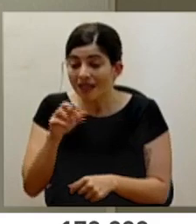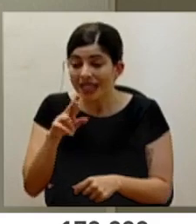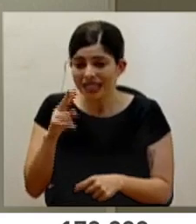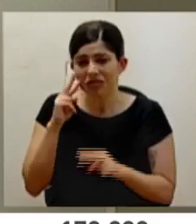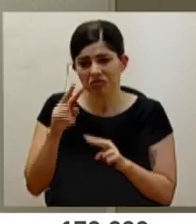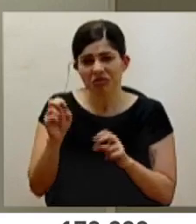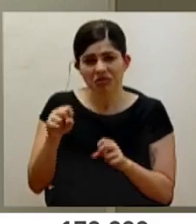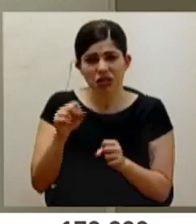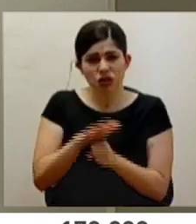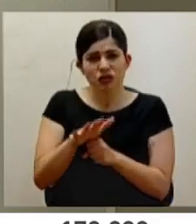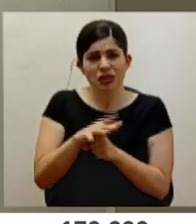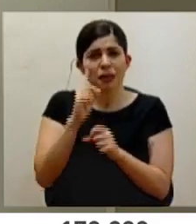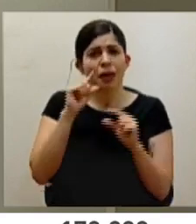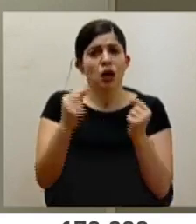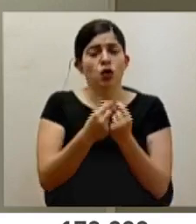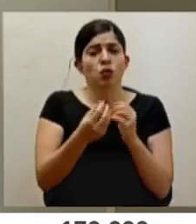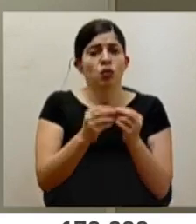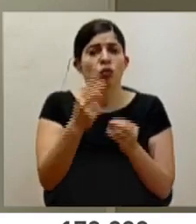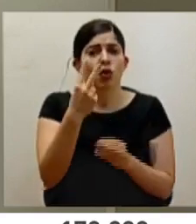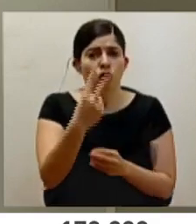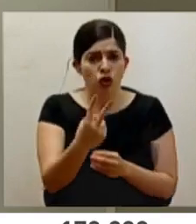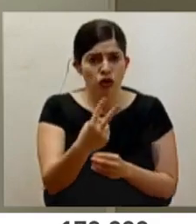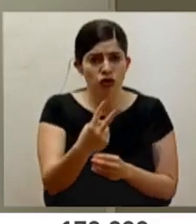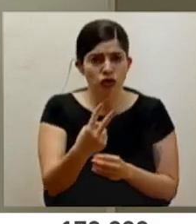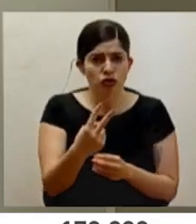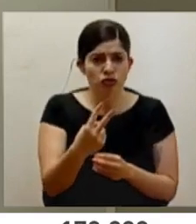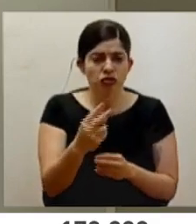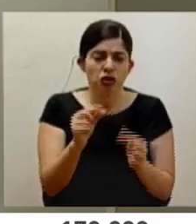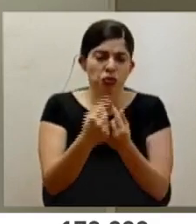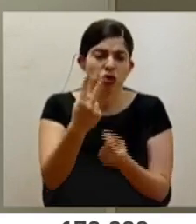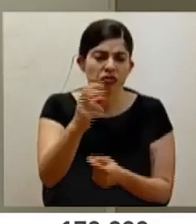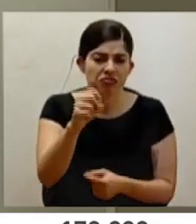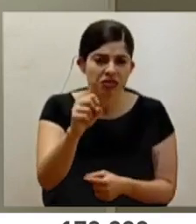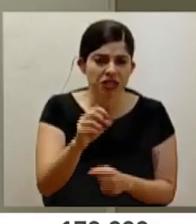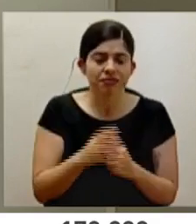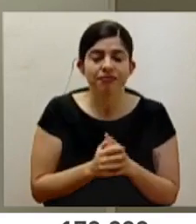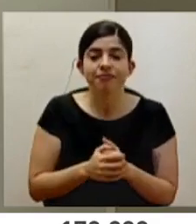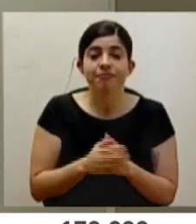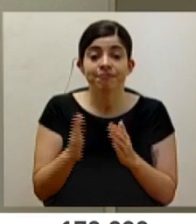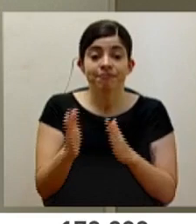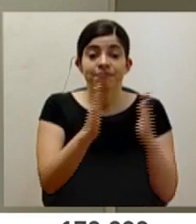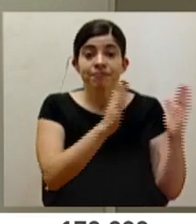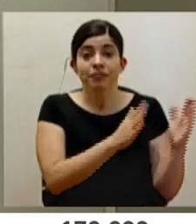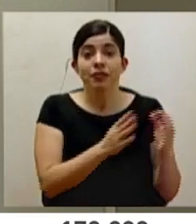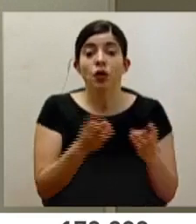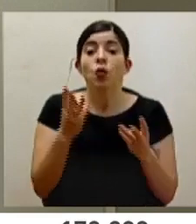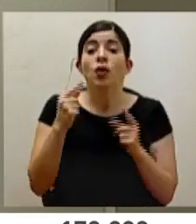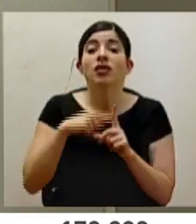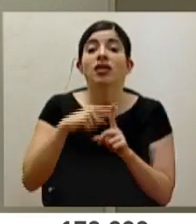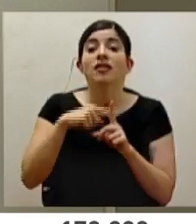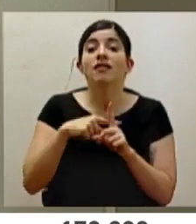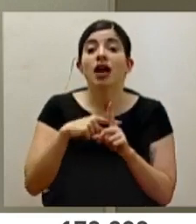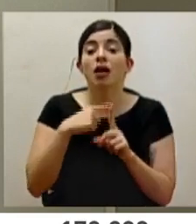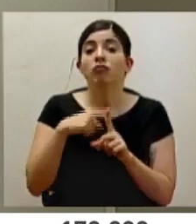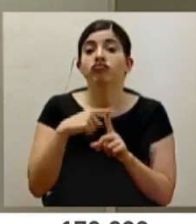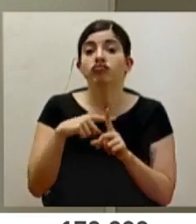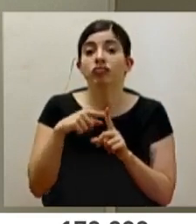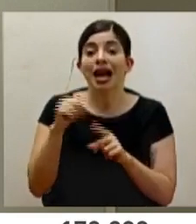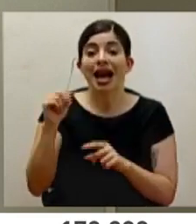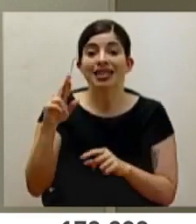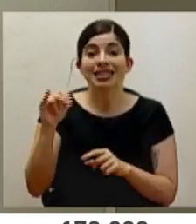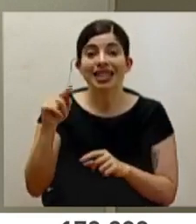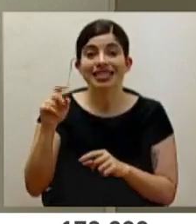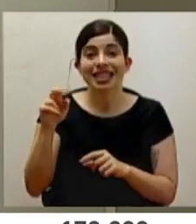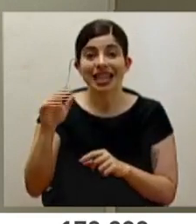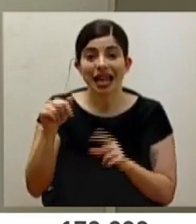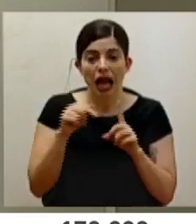señor Y es suficiente para vacunar el grupo 2 e incluso, bueno, el grupo 2 sería así. Con respecto a la eficacia de la vacuna de AstraZeneca a la